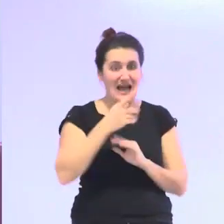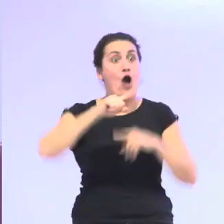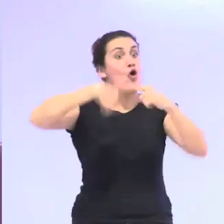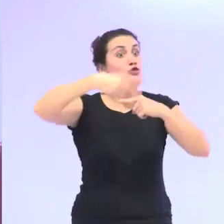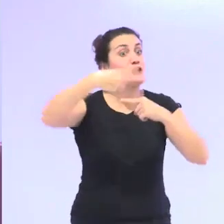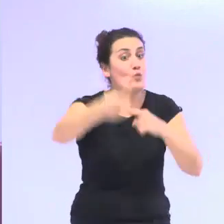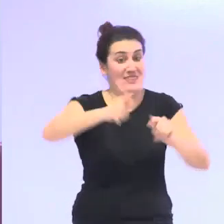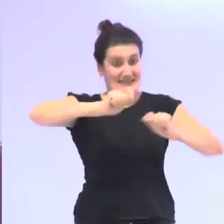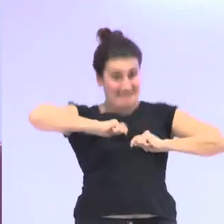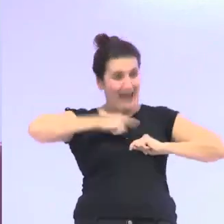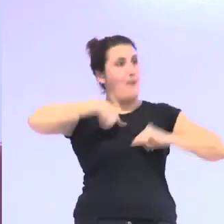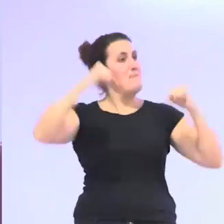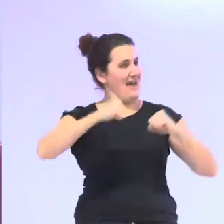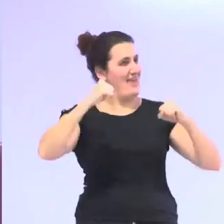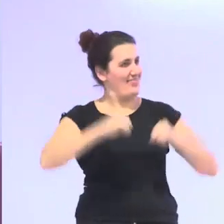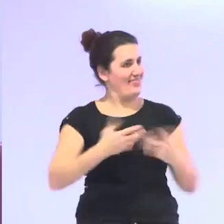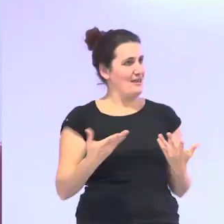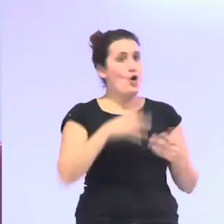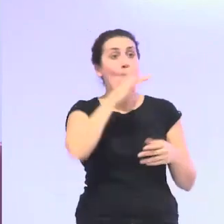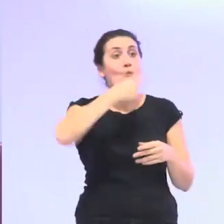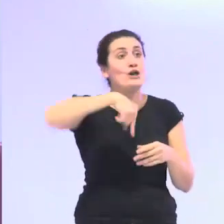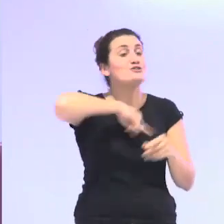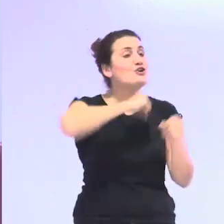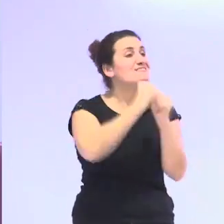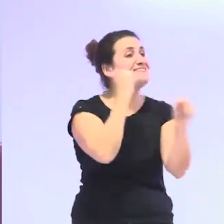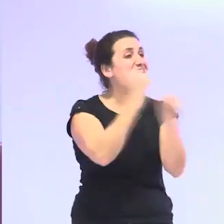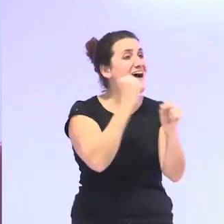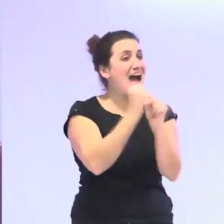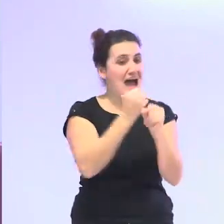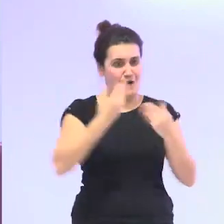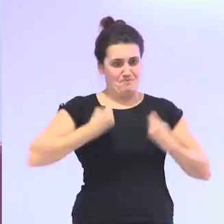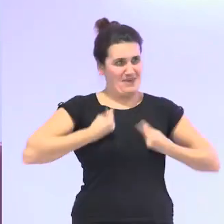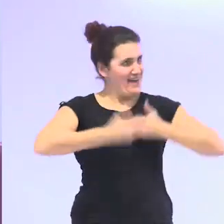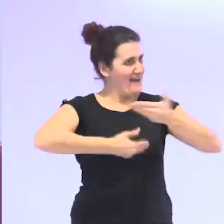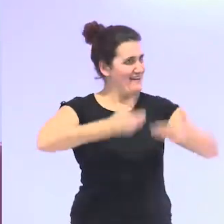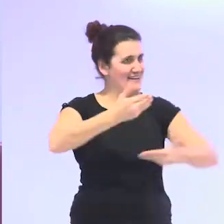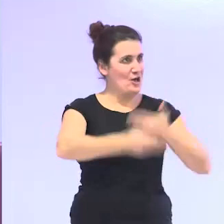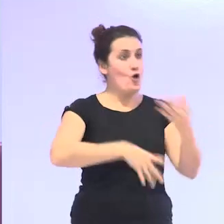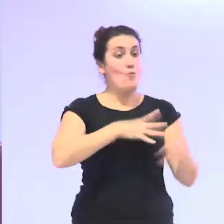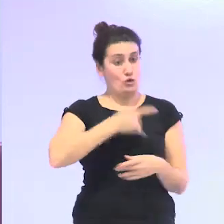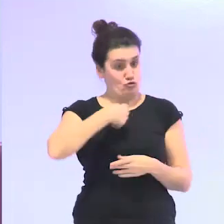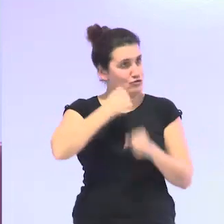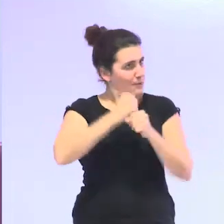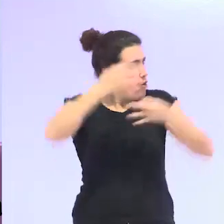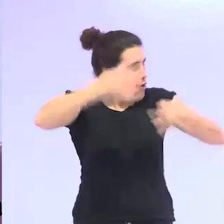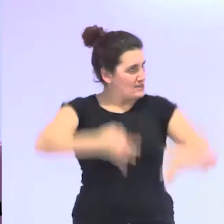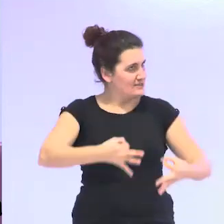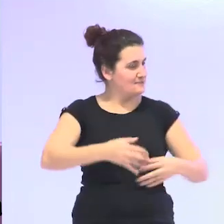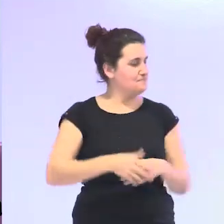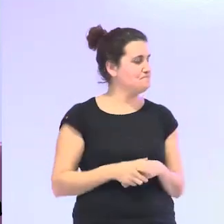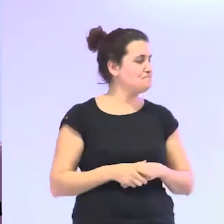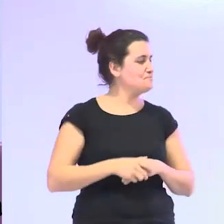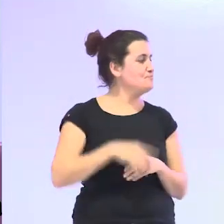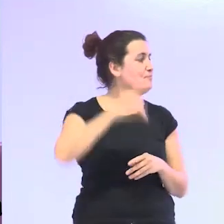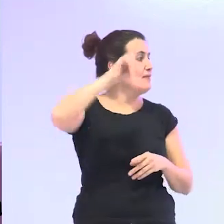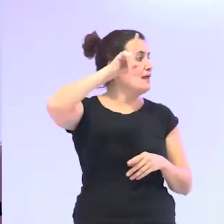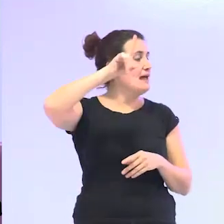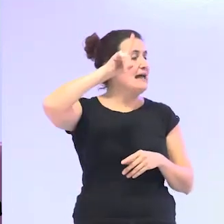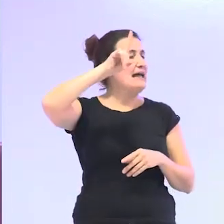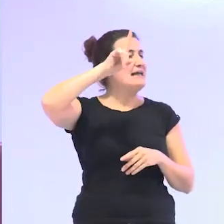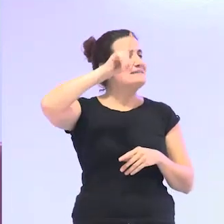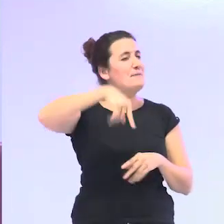consecuencias en la vejez por eso hay que trabajar el curso vital y por eso yo trabajo con una visión de curso vital también tenemos que